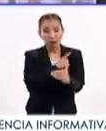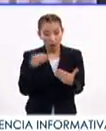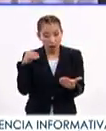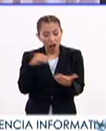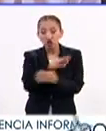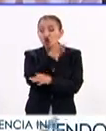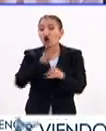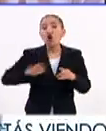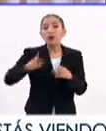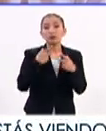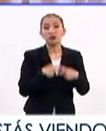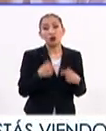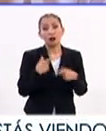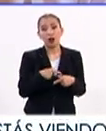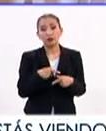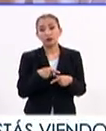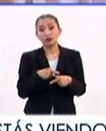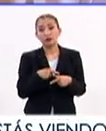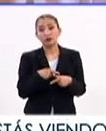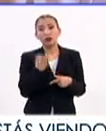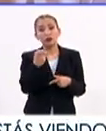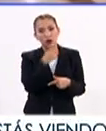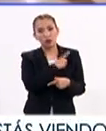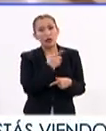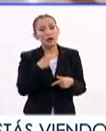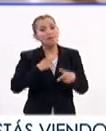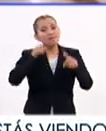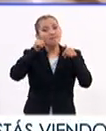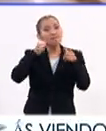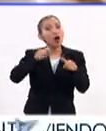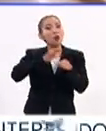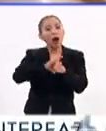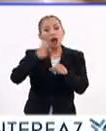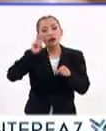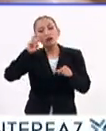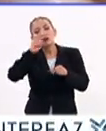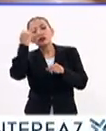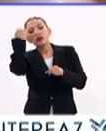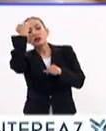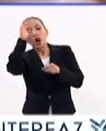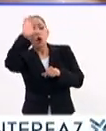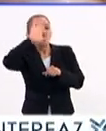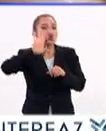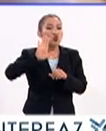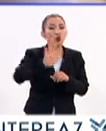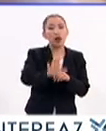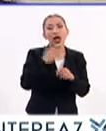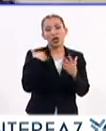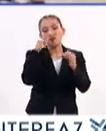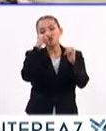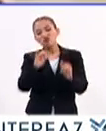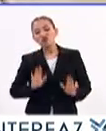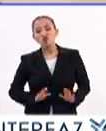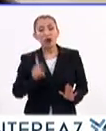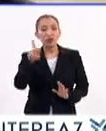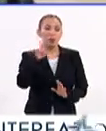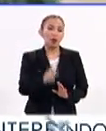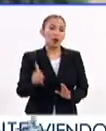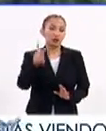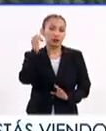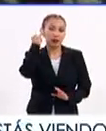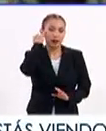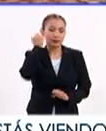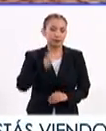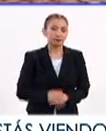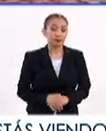incluir a toda la población y esto debe tomar en cuenta la visión, la cultura y la identidad de los pueblos